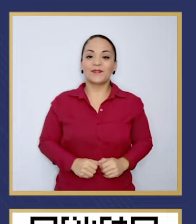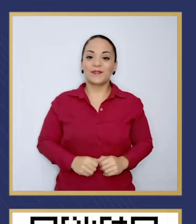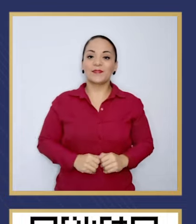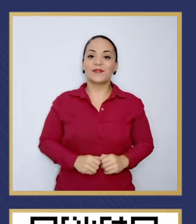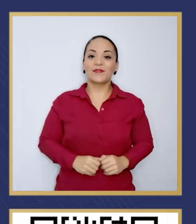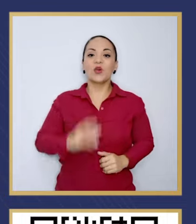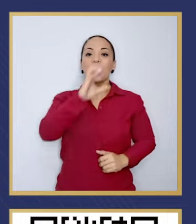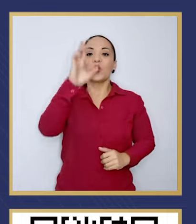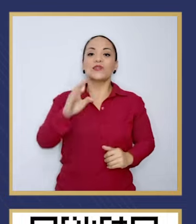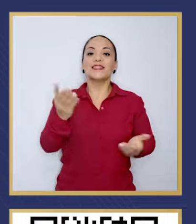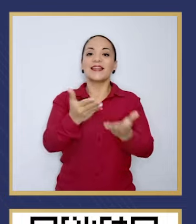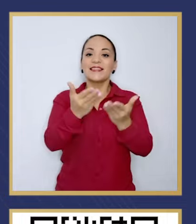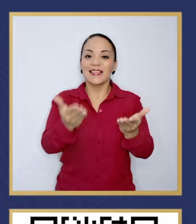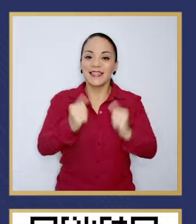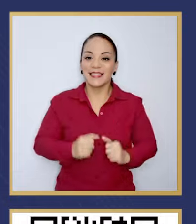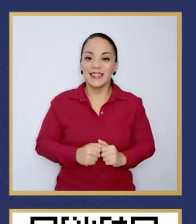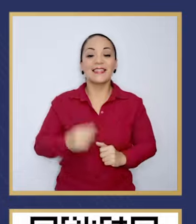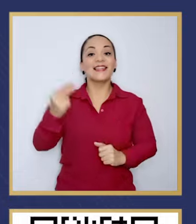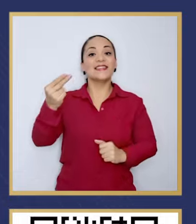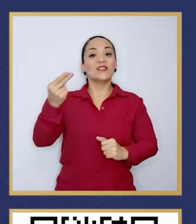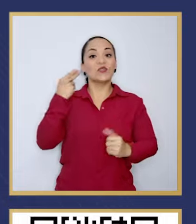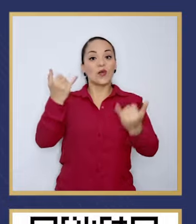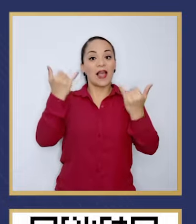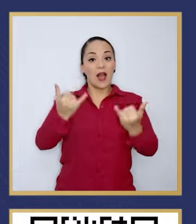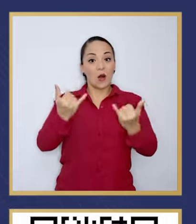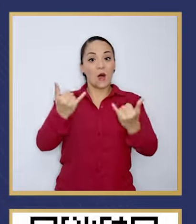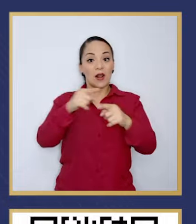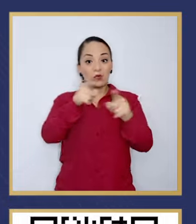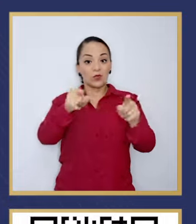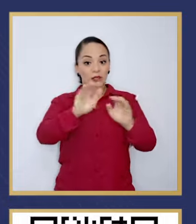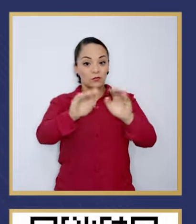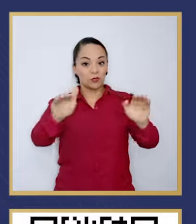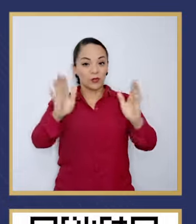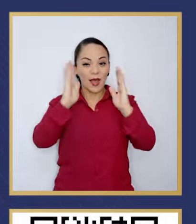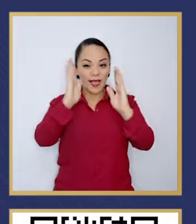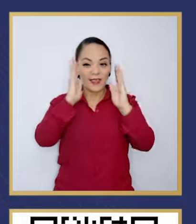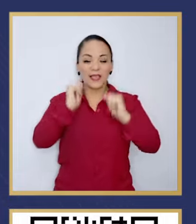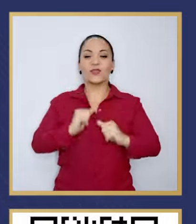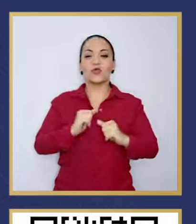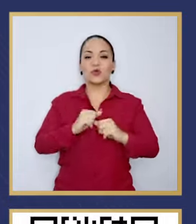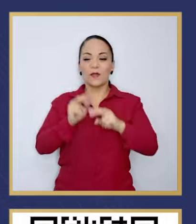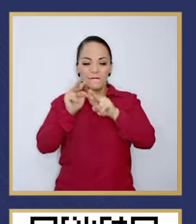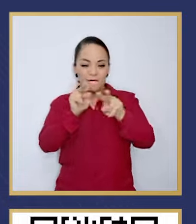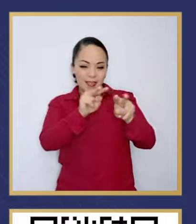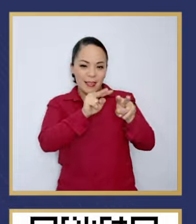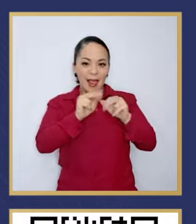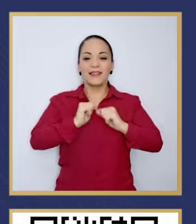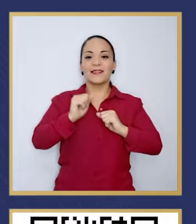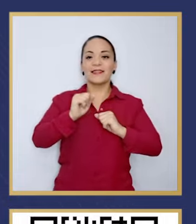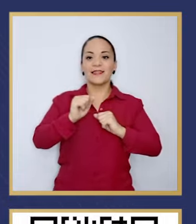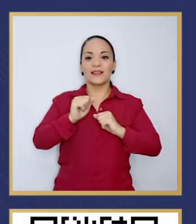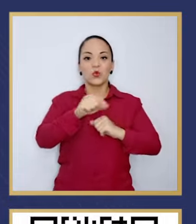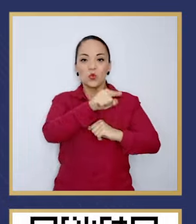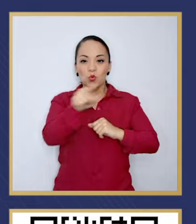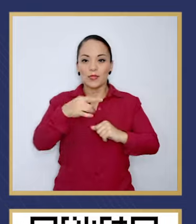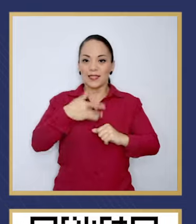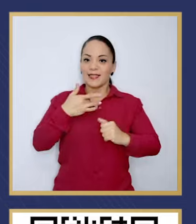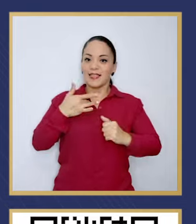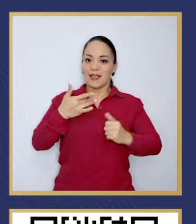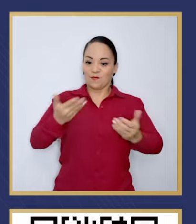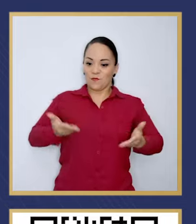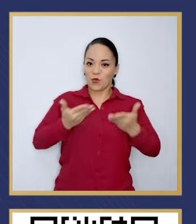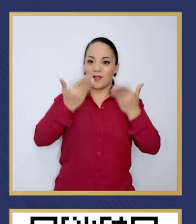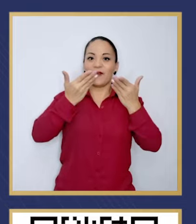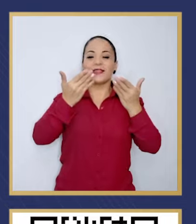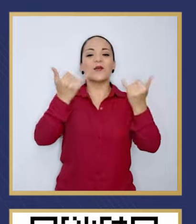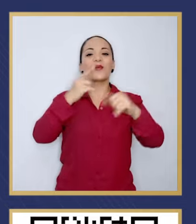Costa Ricenses, la historia nos llama a estar atentos, vigilantes y motivados porque este momento